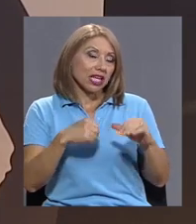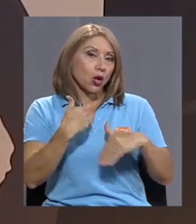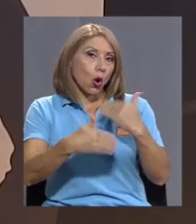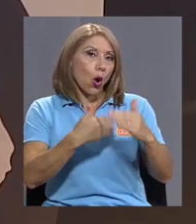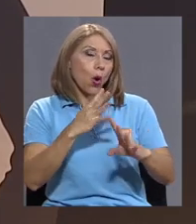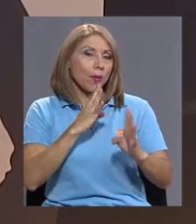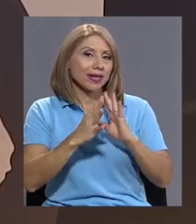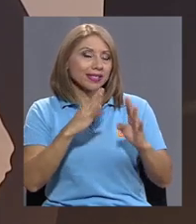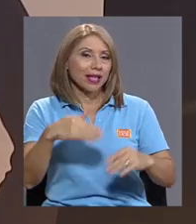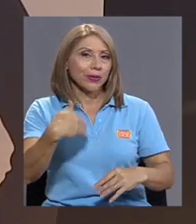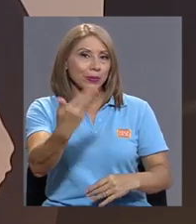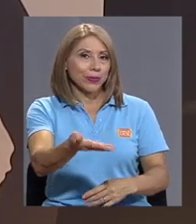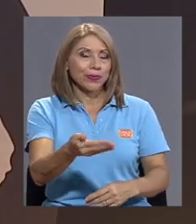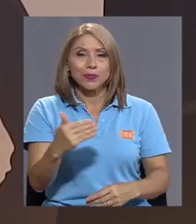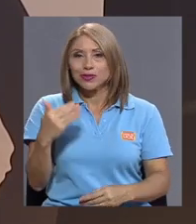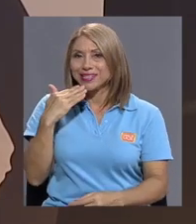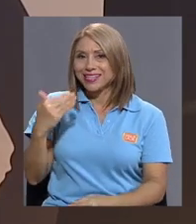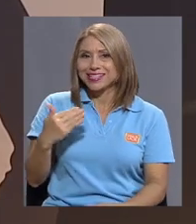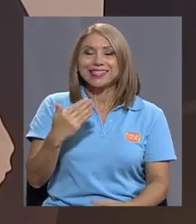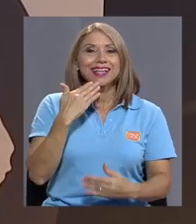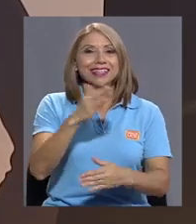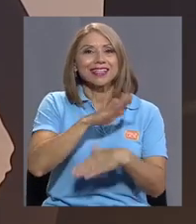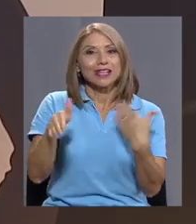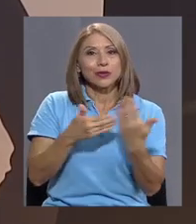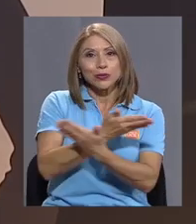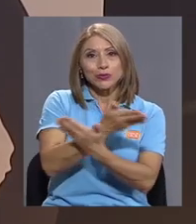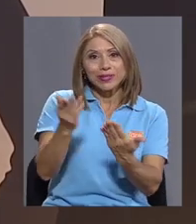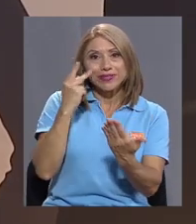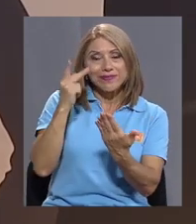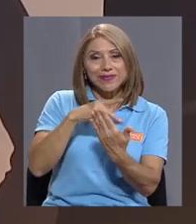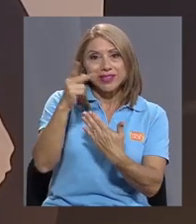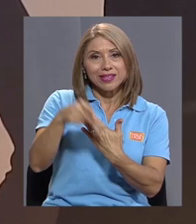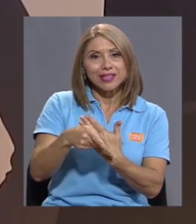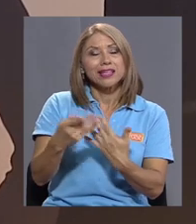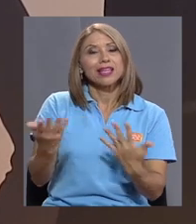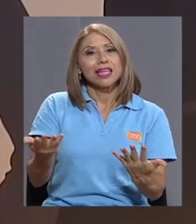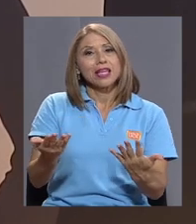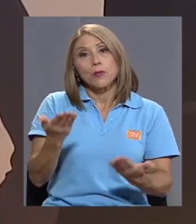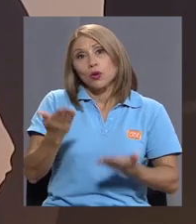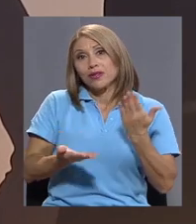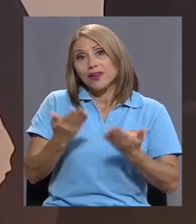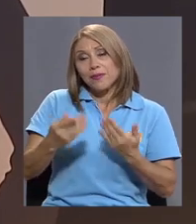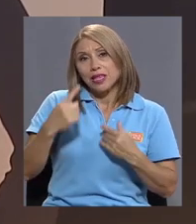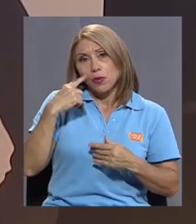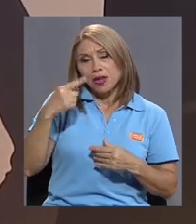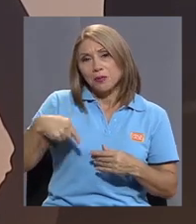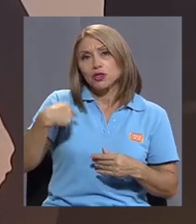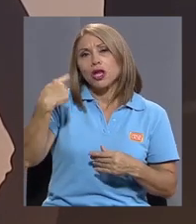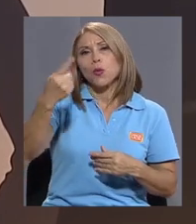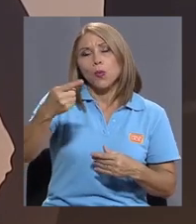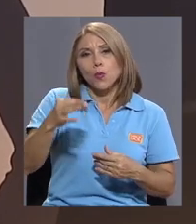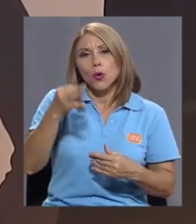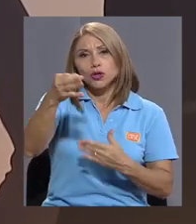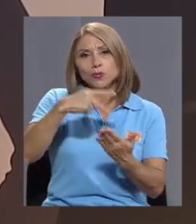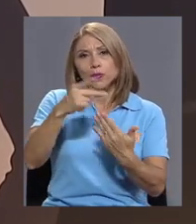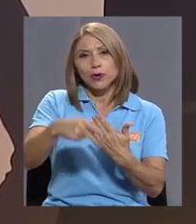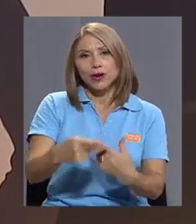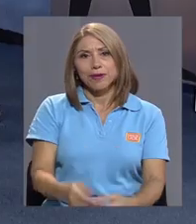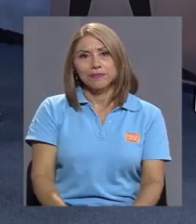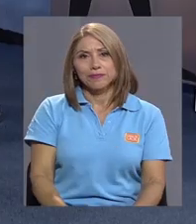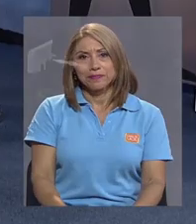conversando en otra ocasión. Muchas gracias. Muchas gracias a todos los televidentes y posiblemente nos veremos en un próximo programa.